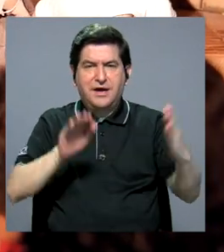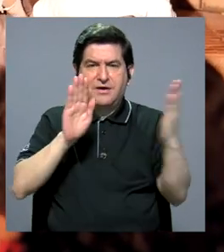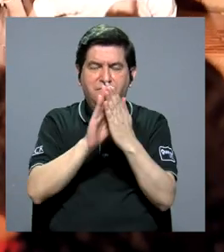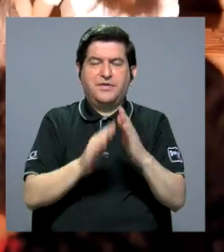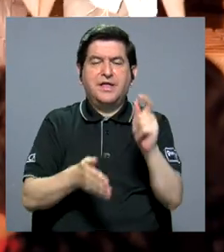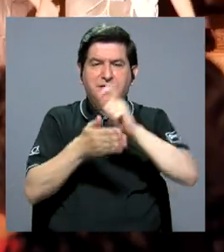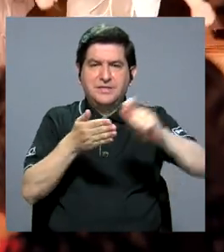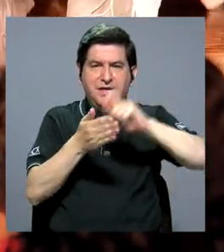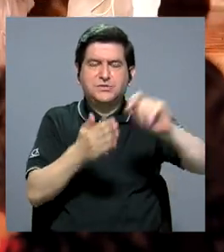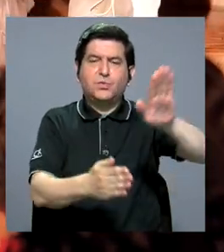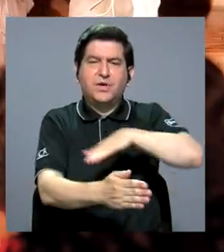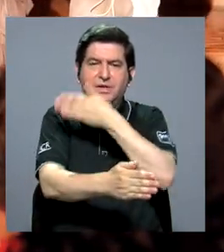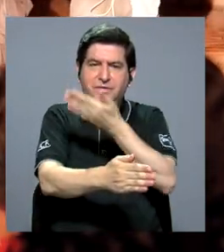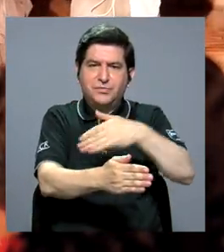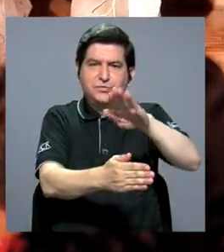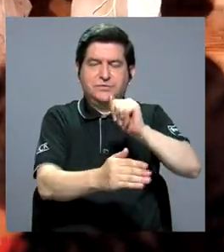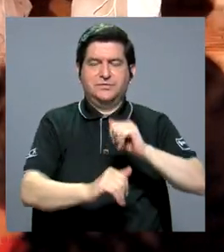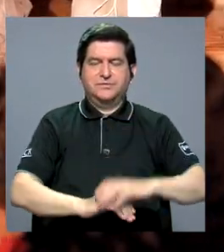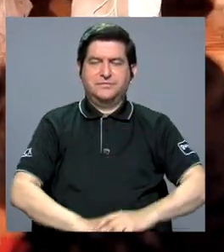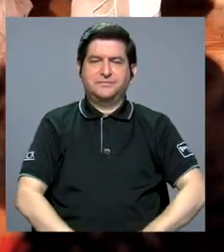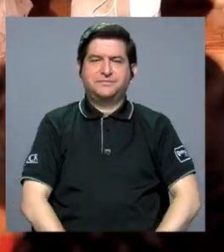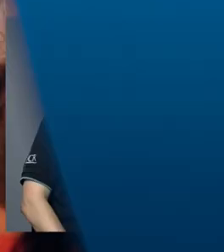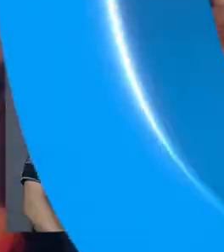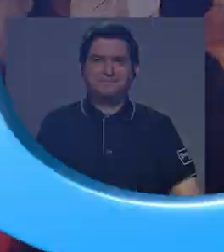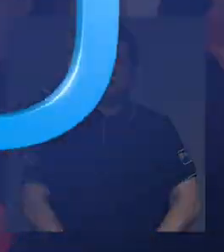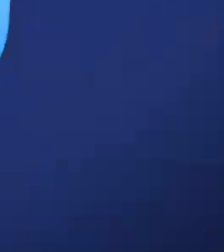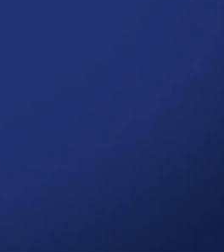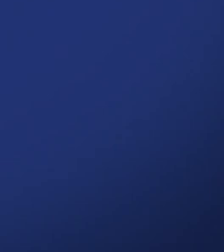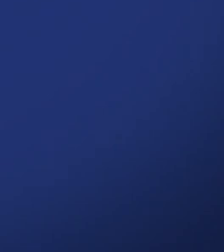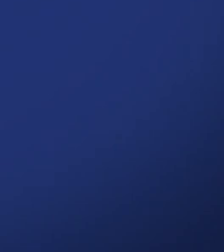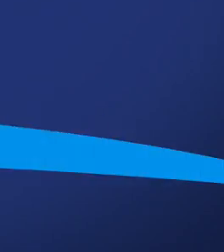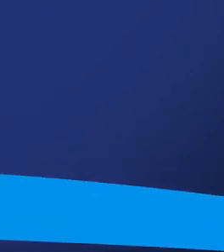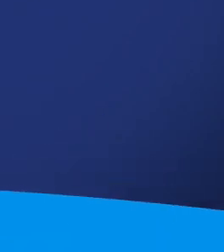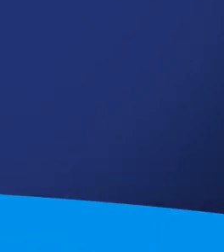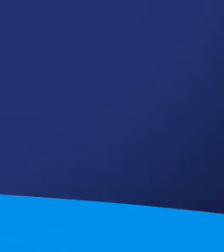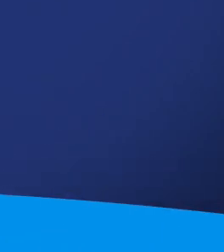a la Escuela de Música. Recientemente